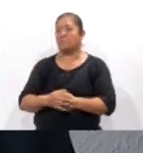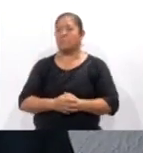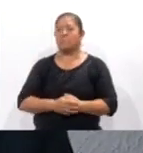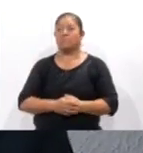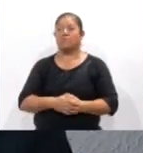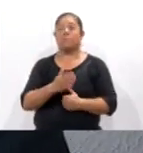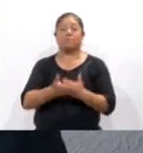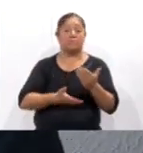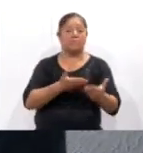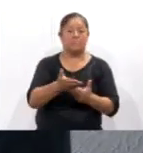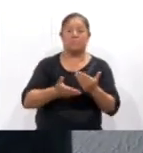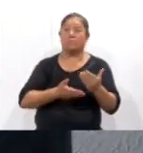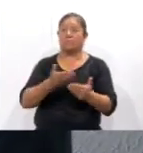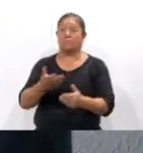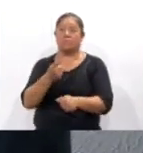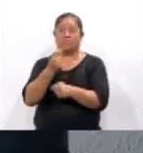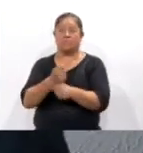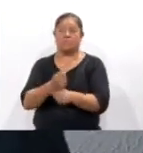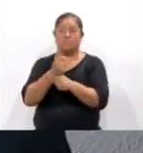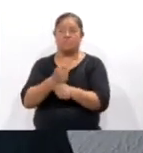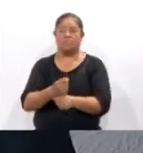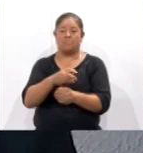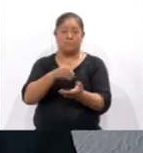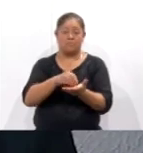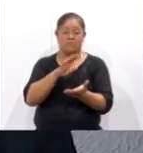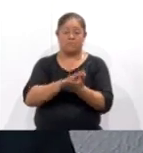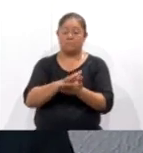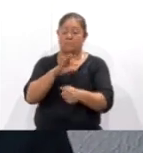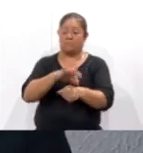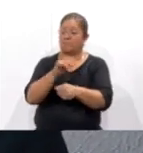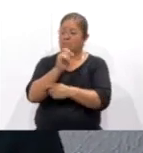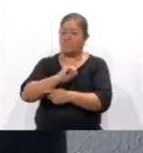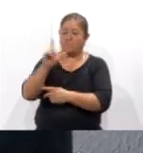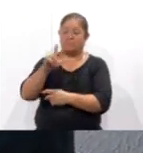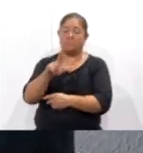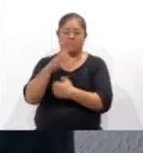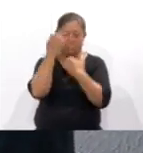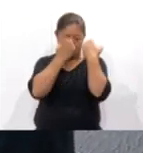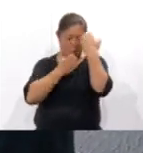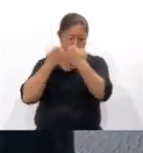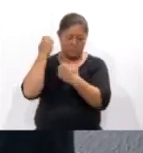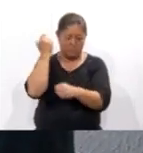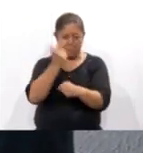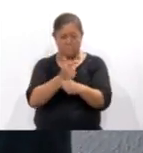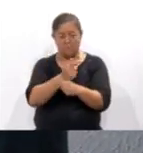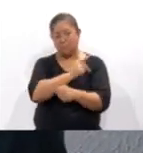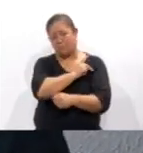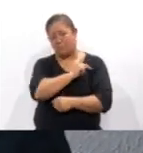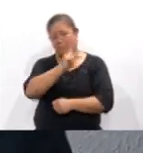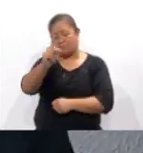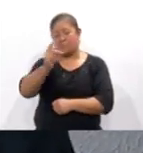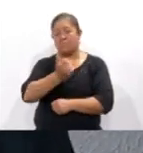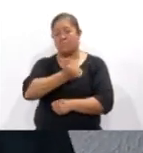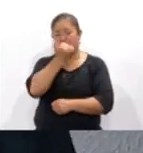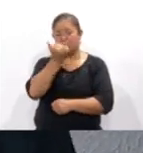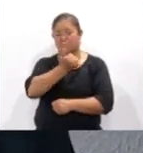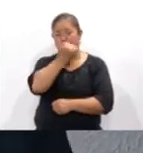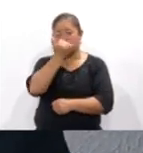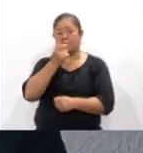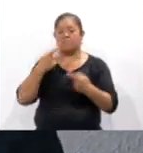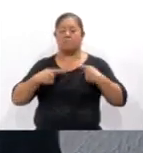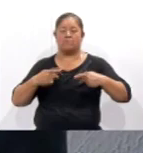de rehabilitación, de consultas de especialidad y estudios de diagnóstico a todos los alumnos